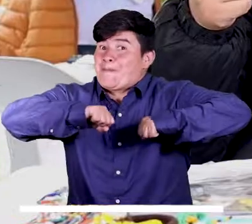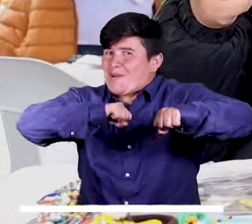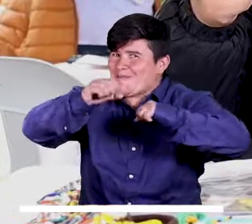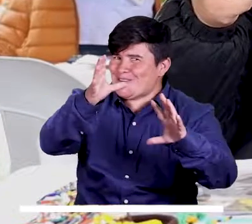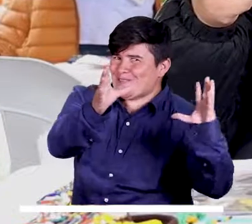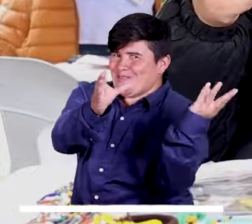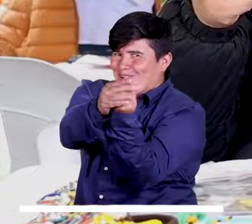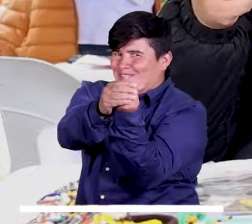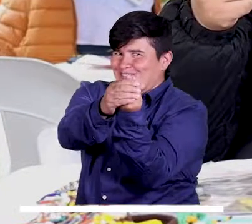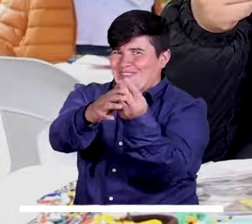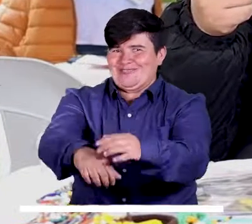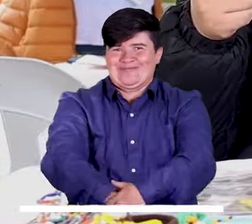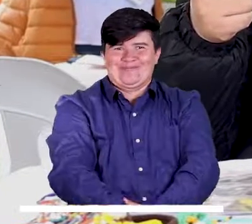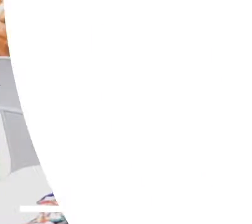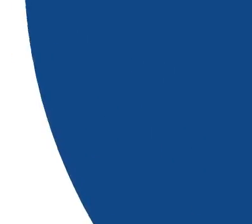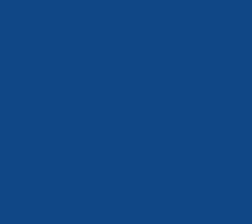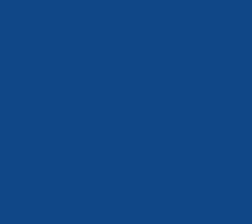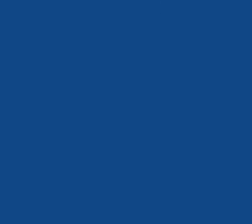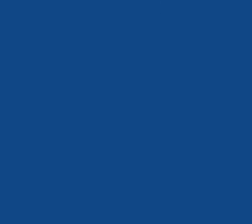Movilízate con la instrucción.